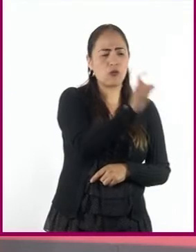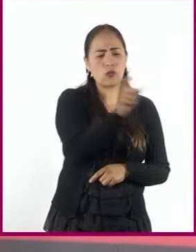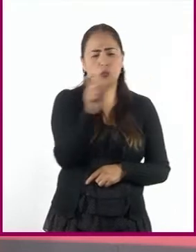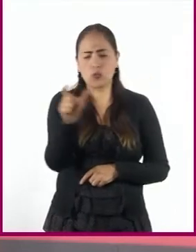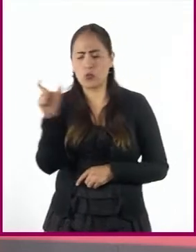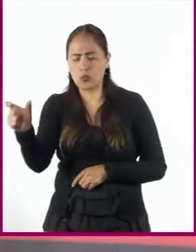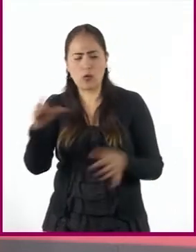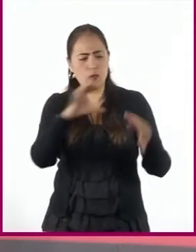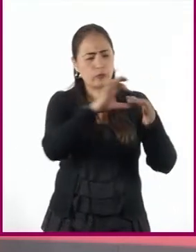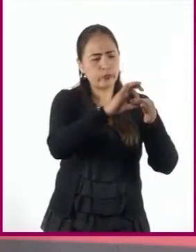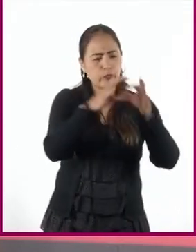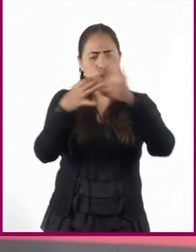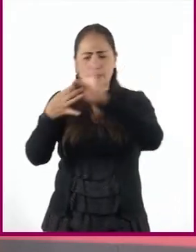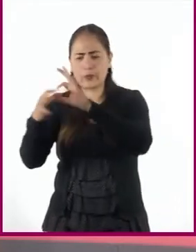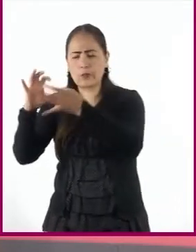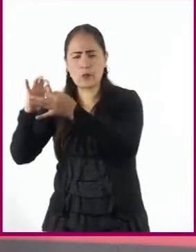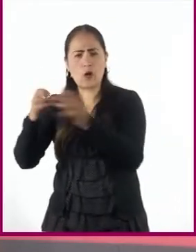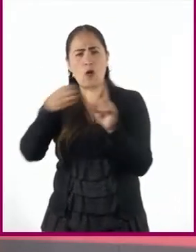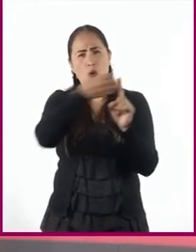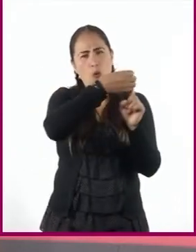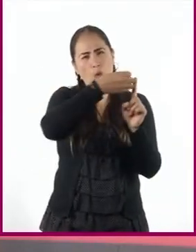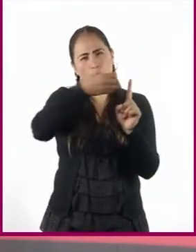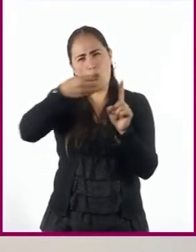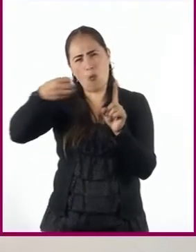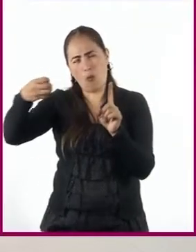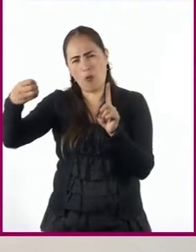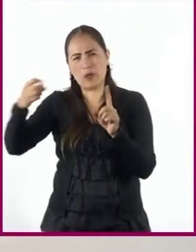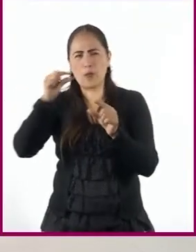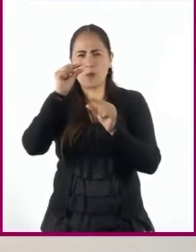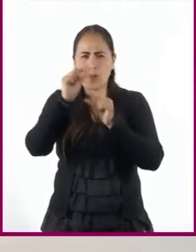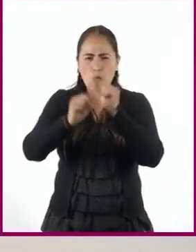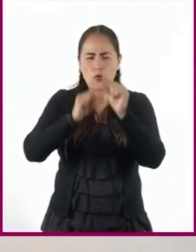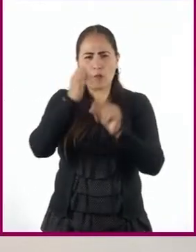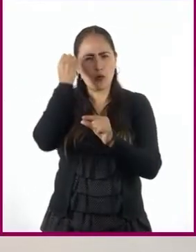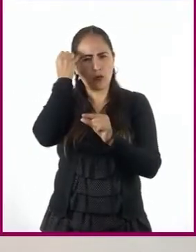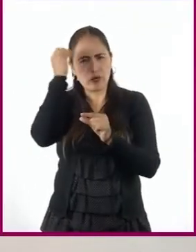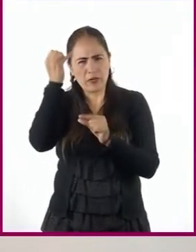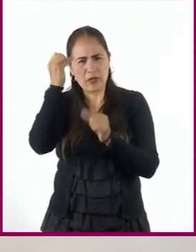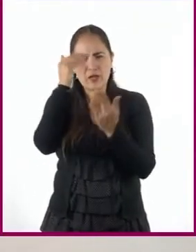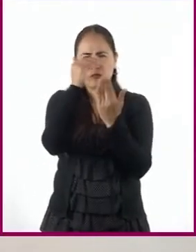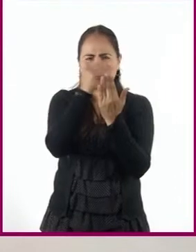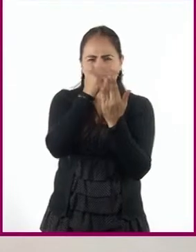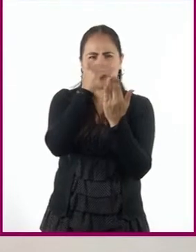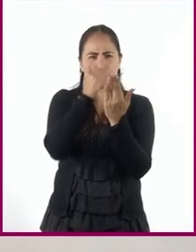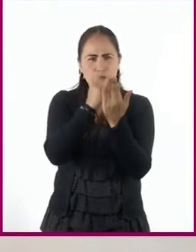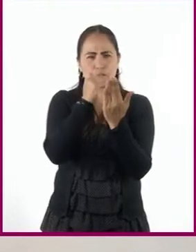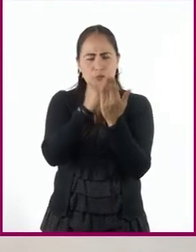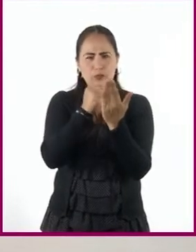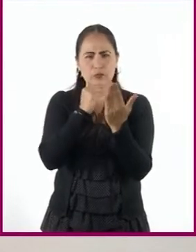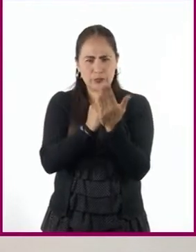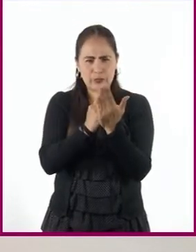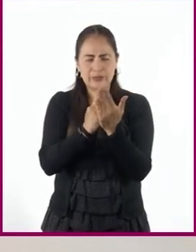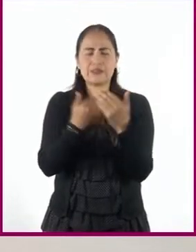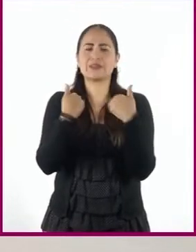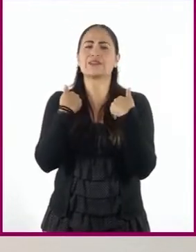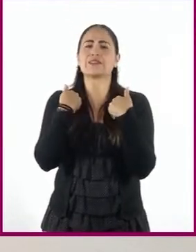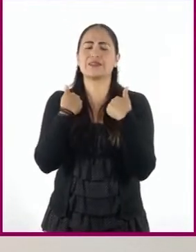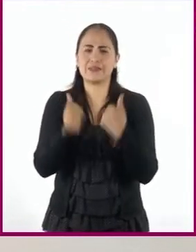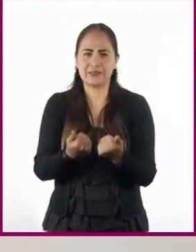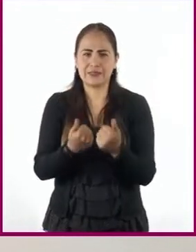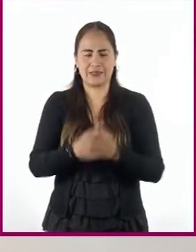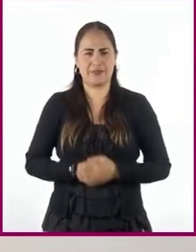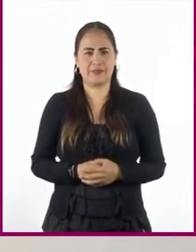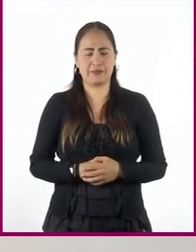y denotan un orden y una progresión en las ideas. Es decir, para que se entienda una cosa, es